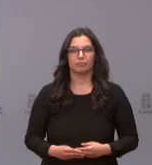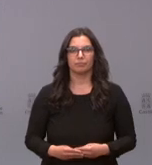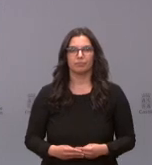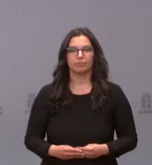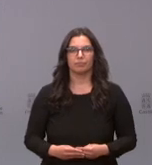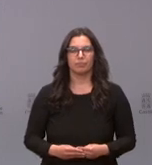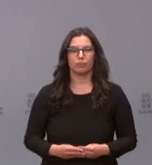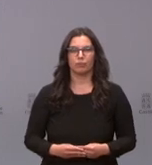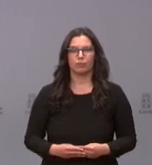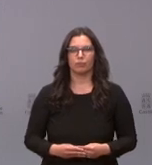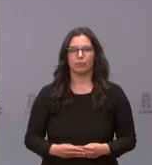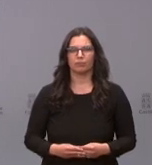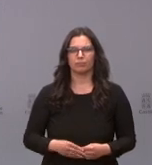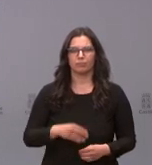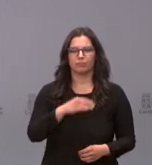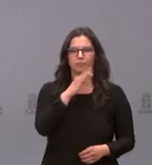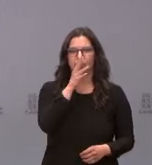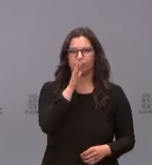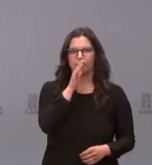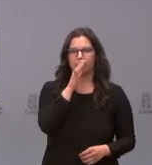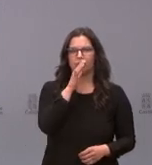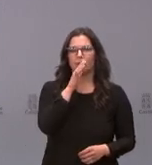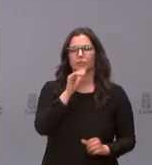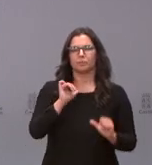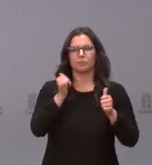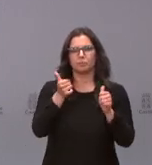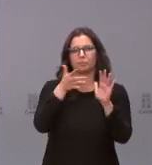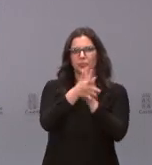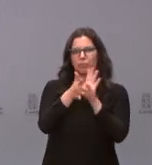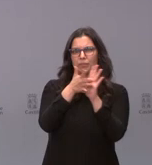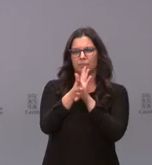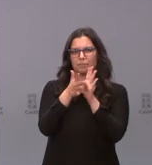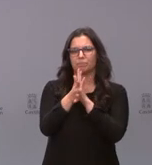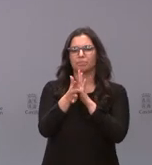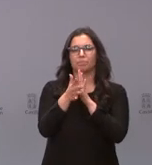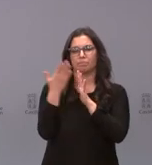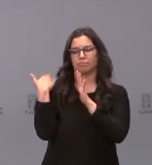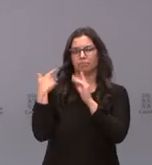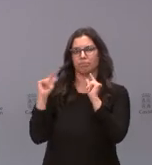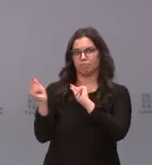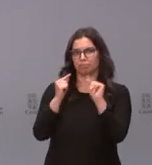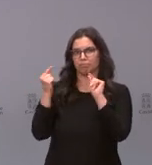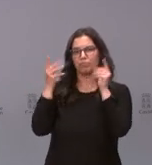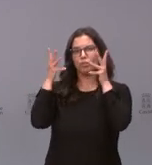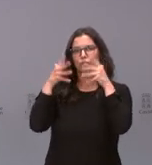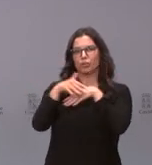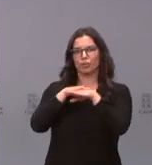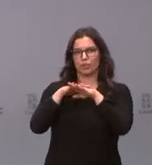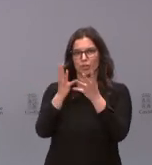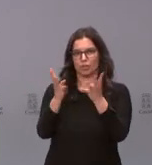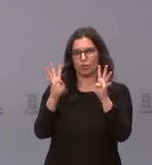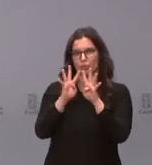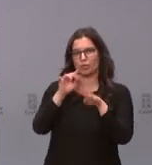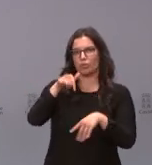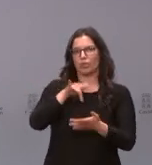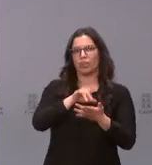Pasamos a relatar los asuntos tratados en el Consejo de Gobierno de hoy 31